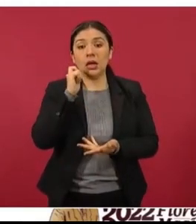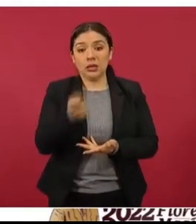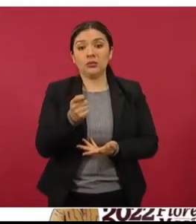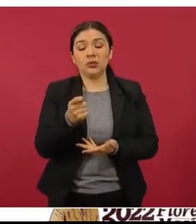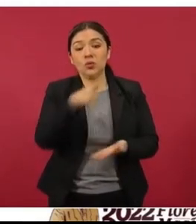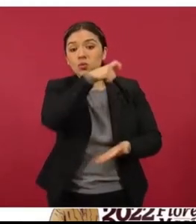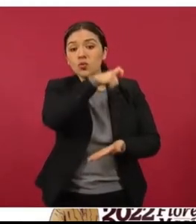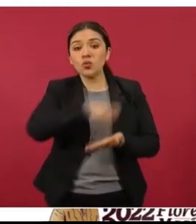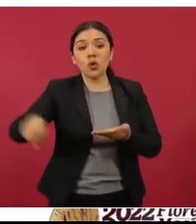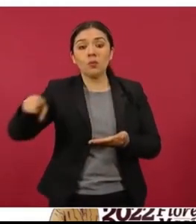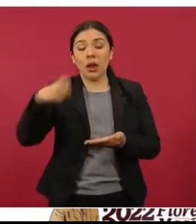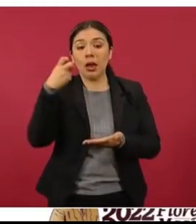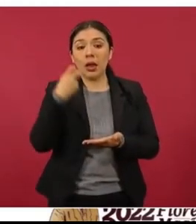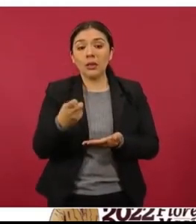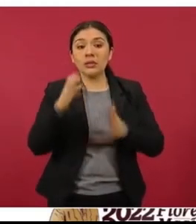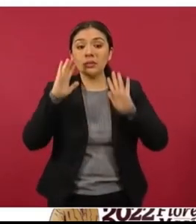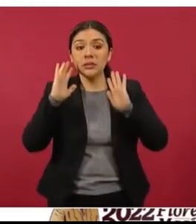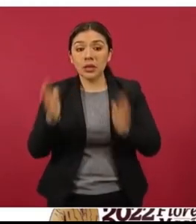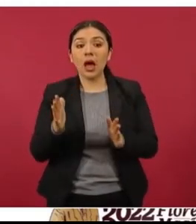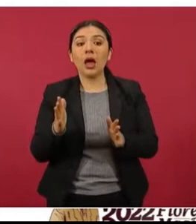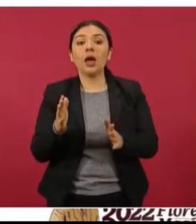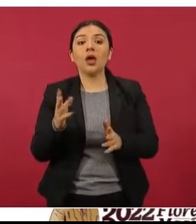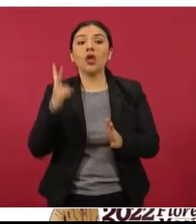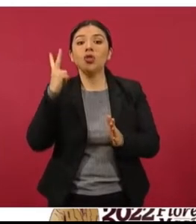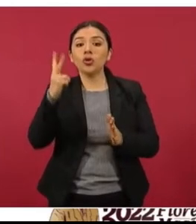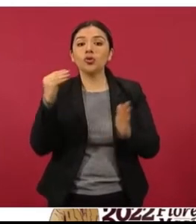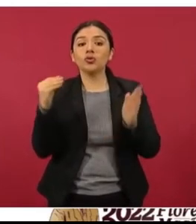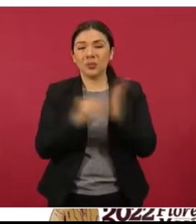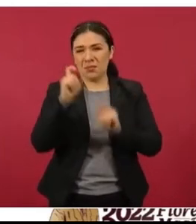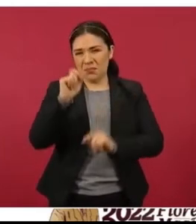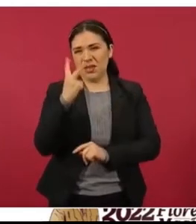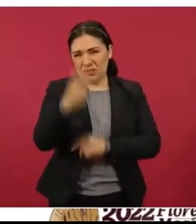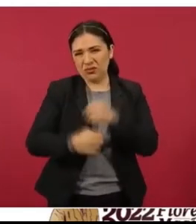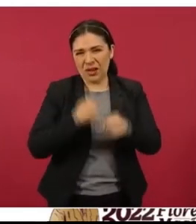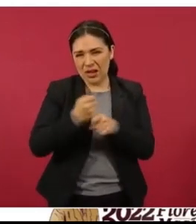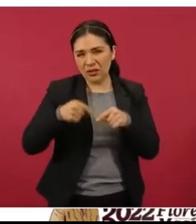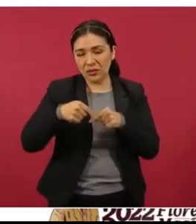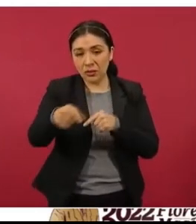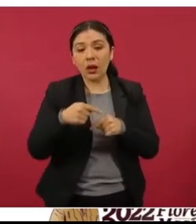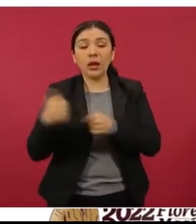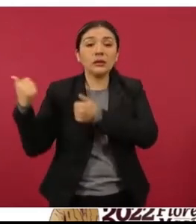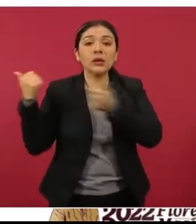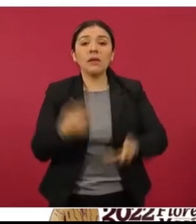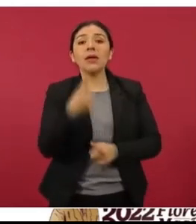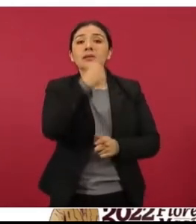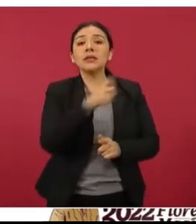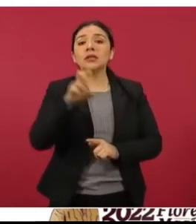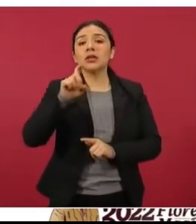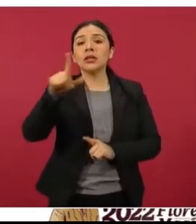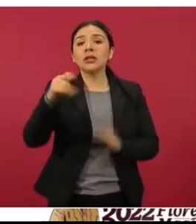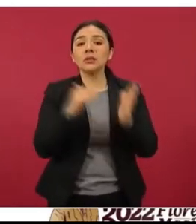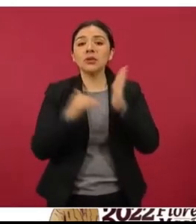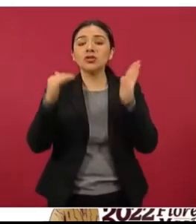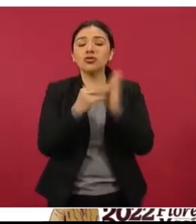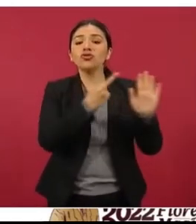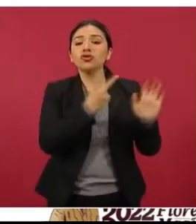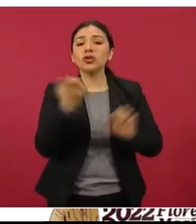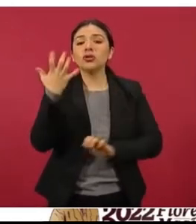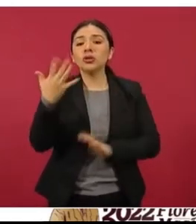la compra consolidada 2022, 137,205